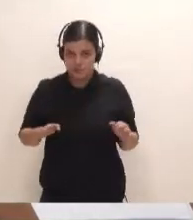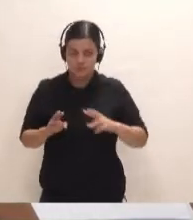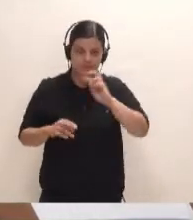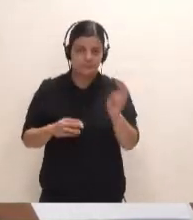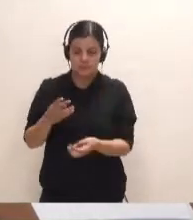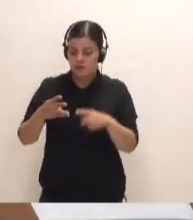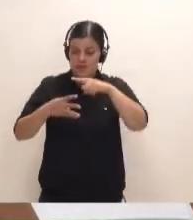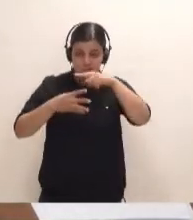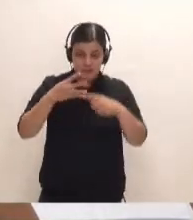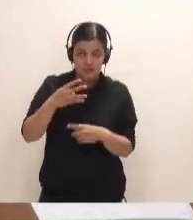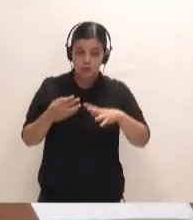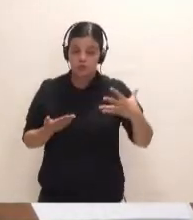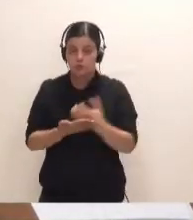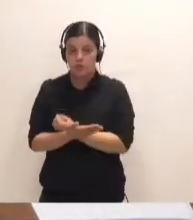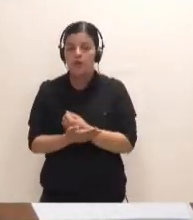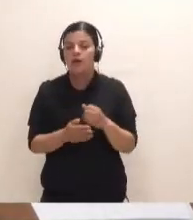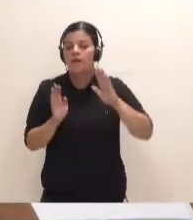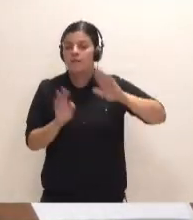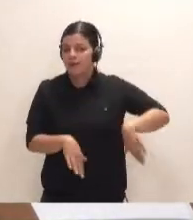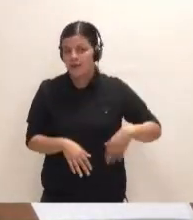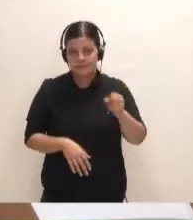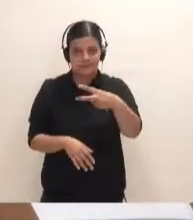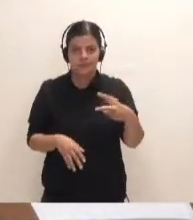Todas estas propuestas nos llevan a lo siguiente.